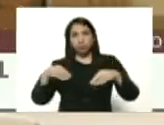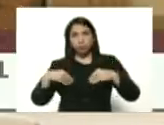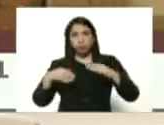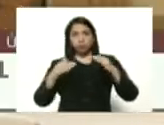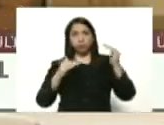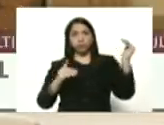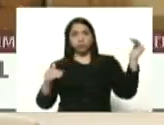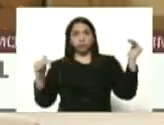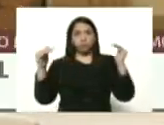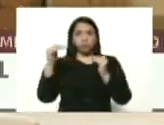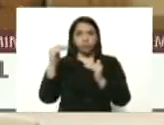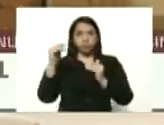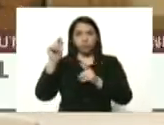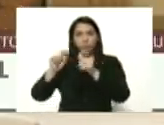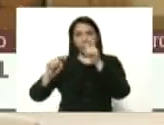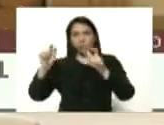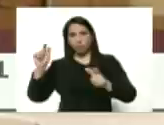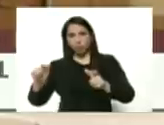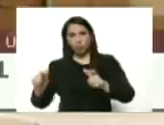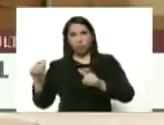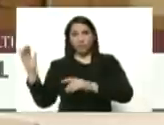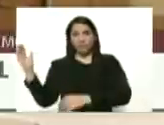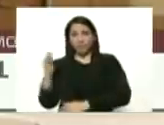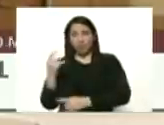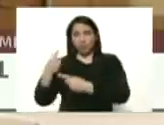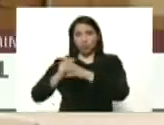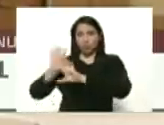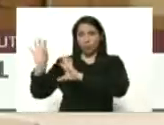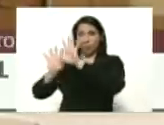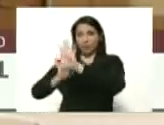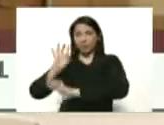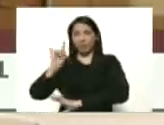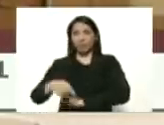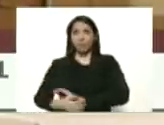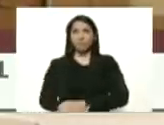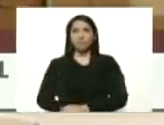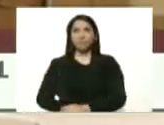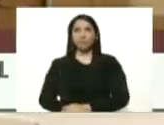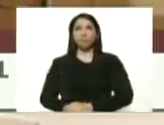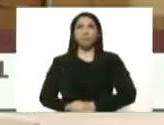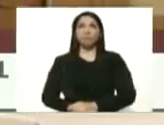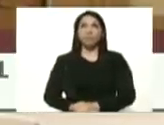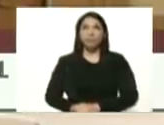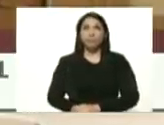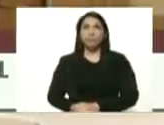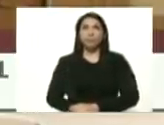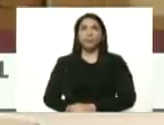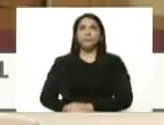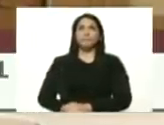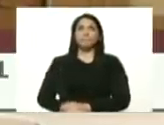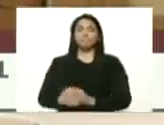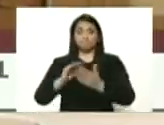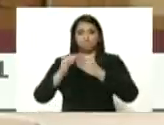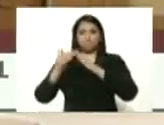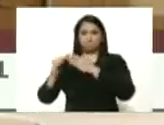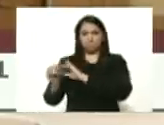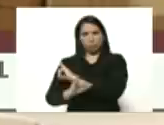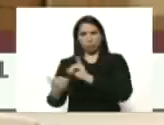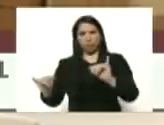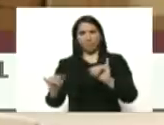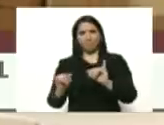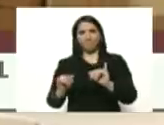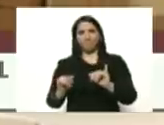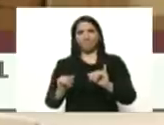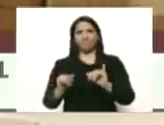crecimiento de los casos importados y por bueno los casos comunitarios que están reflejando unos